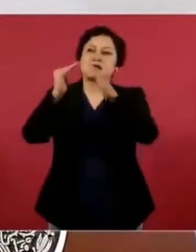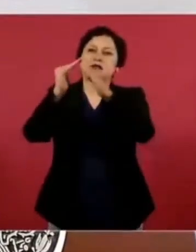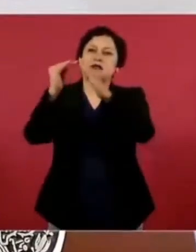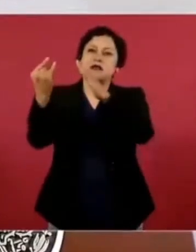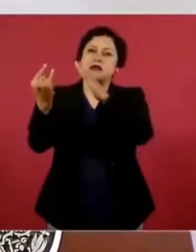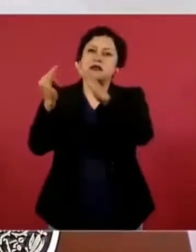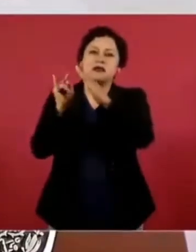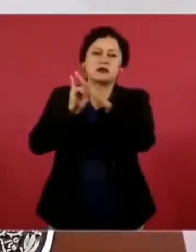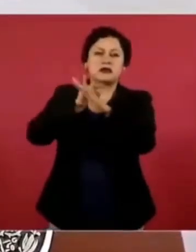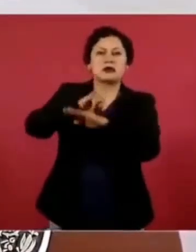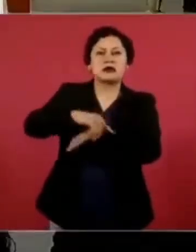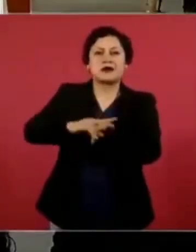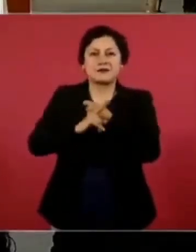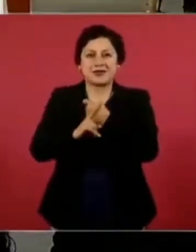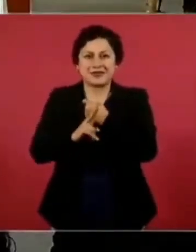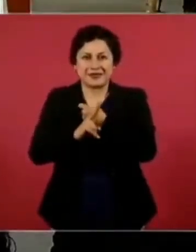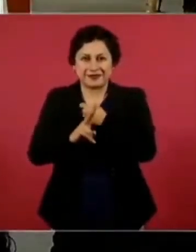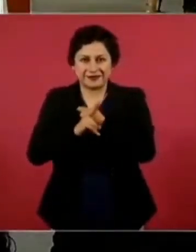sí, nada más que